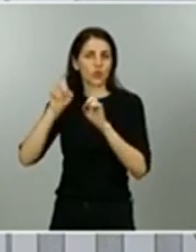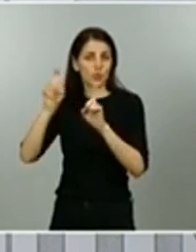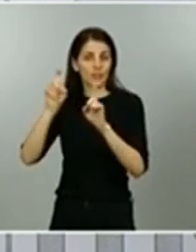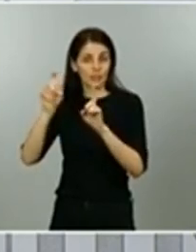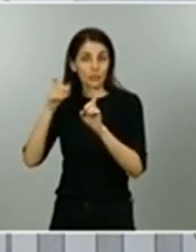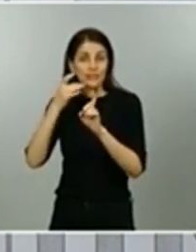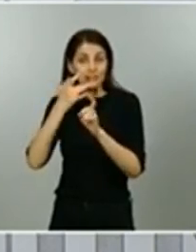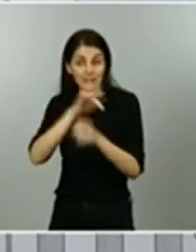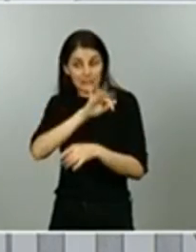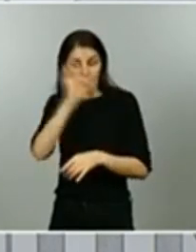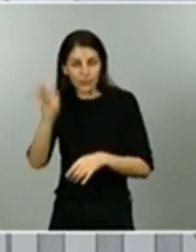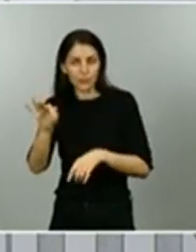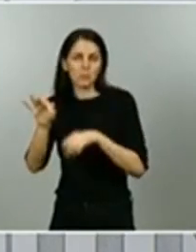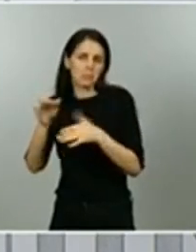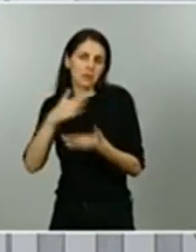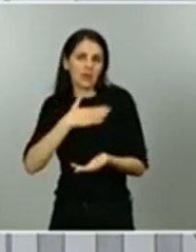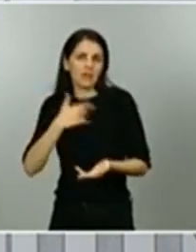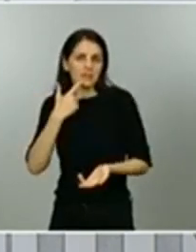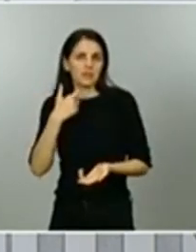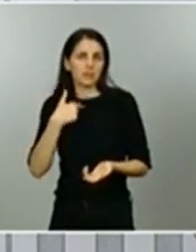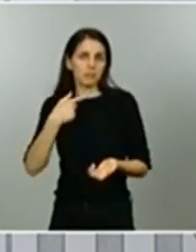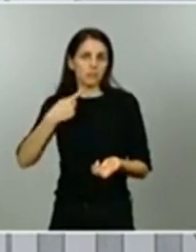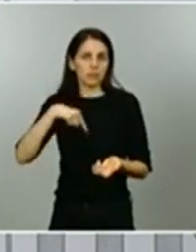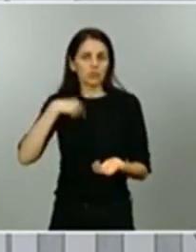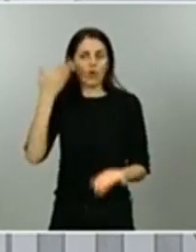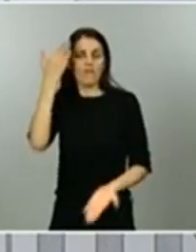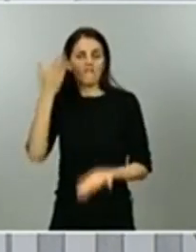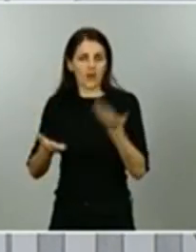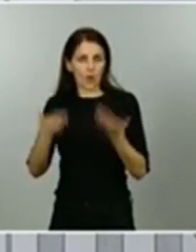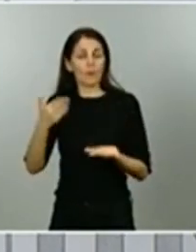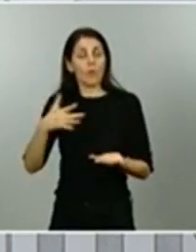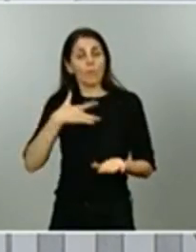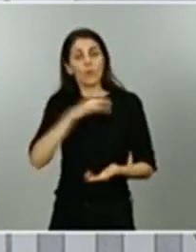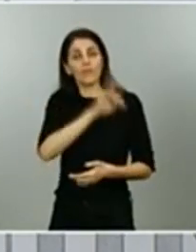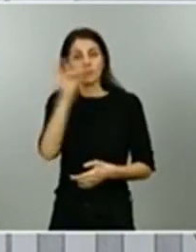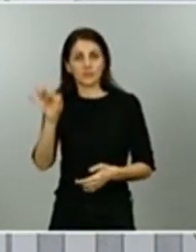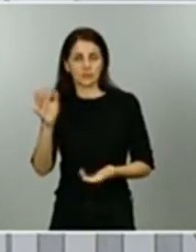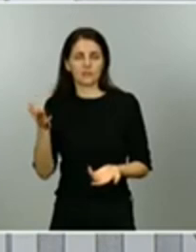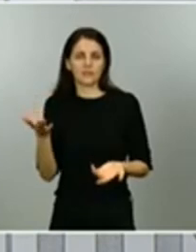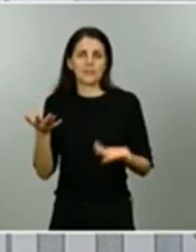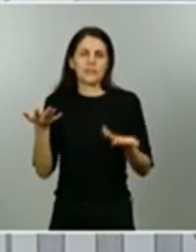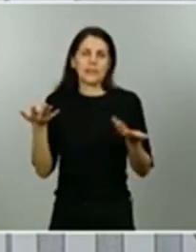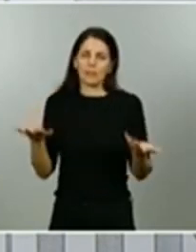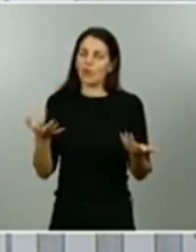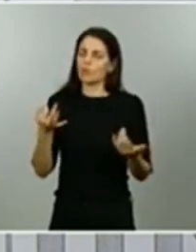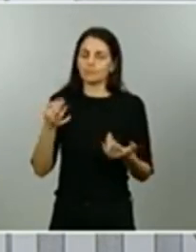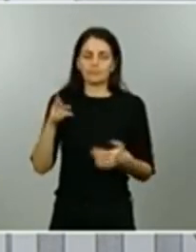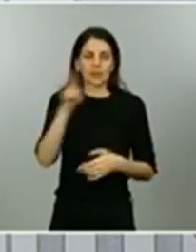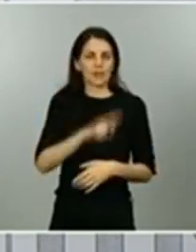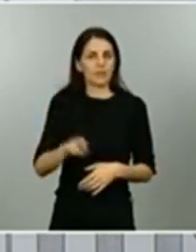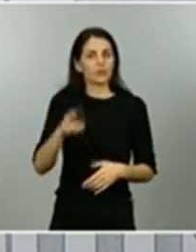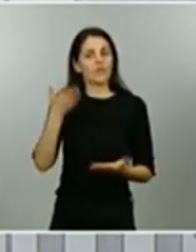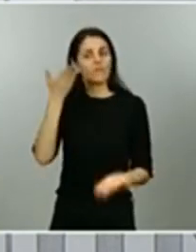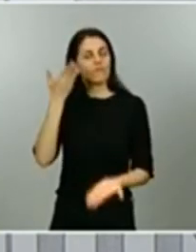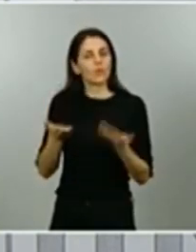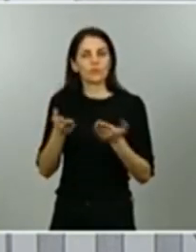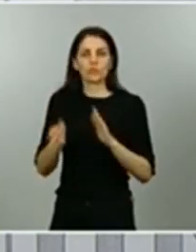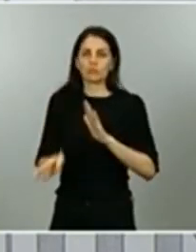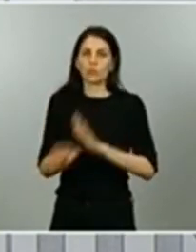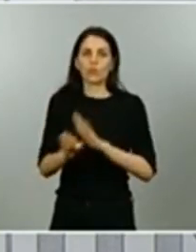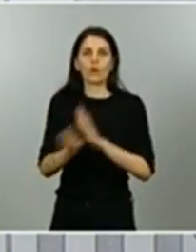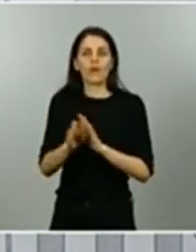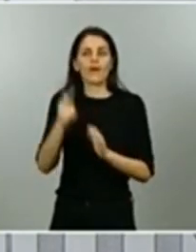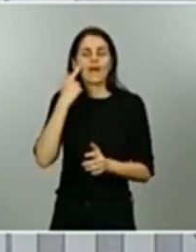condiciones para dar este paso de todas formas todo esto va a ser evaluado constantemente viendo como van evolucionando las cosas y siempre también